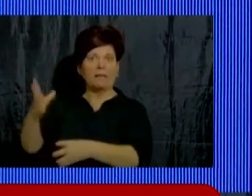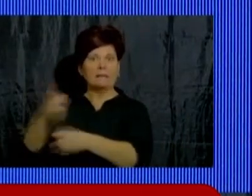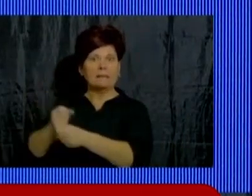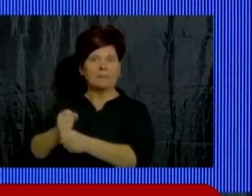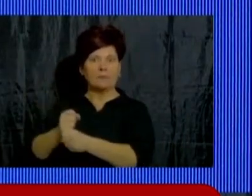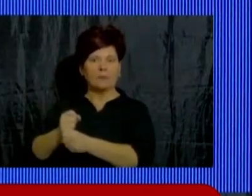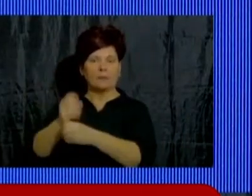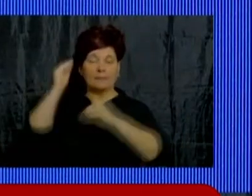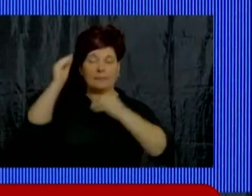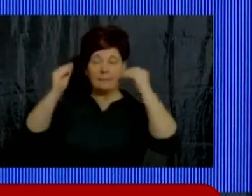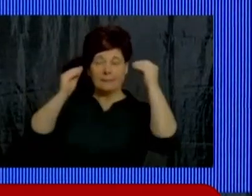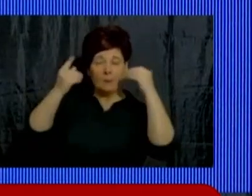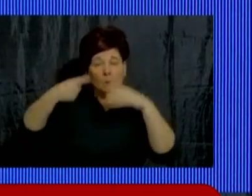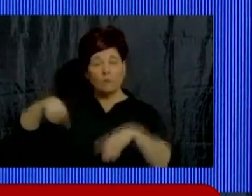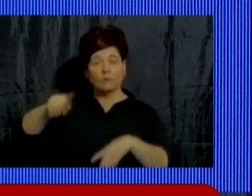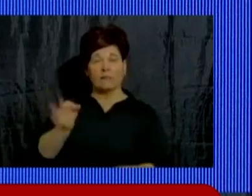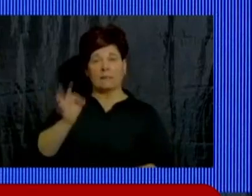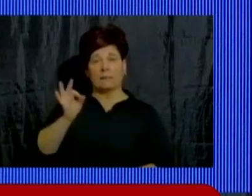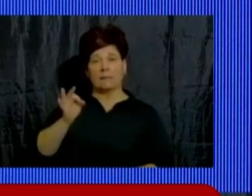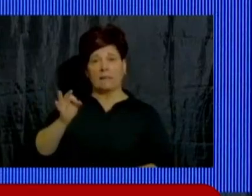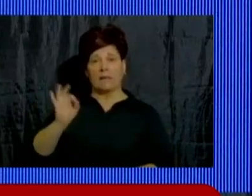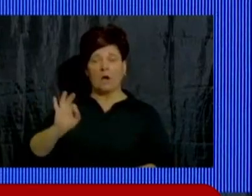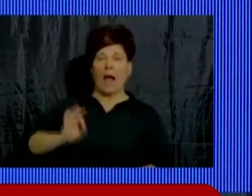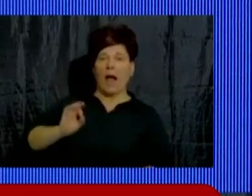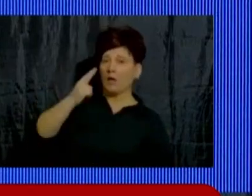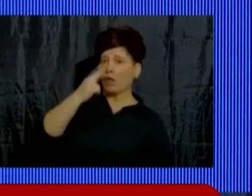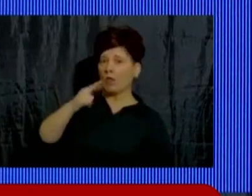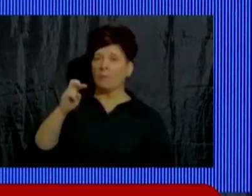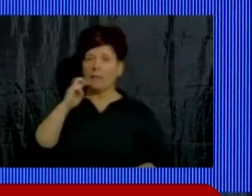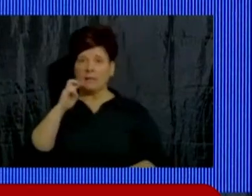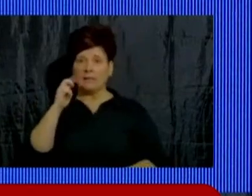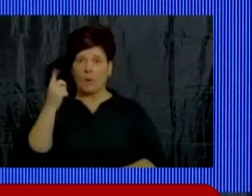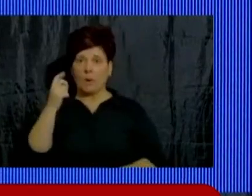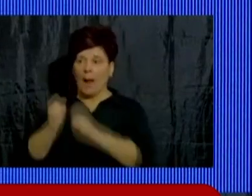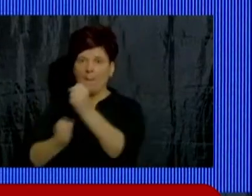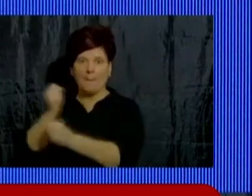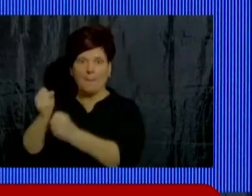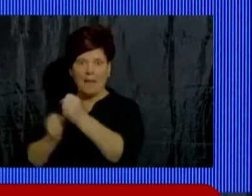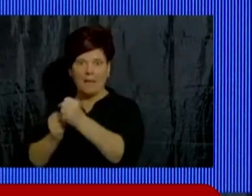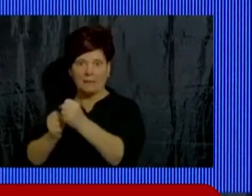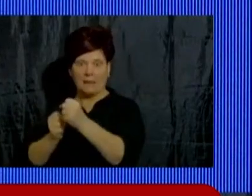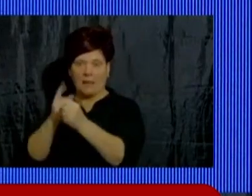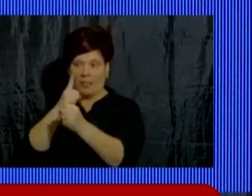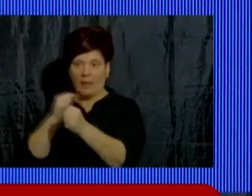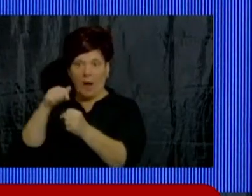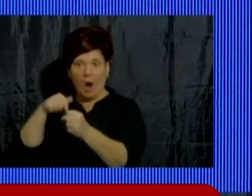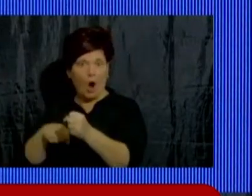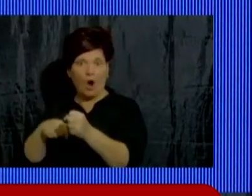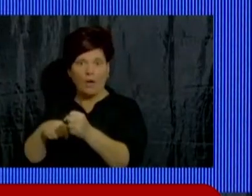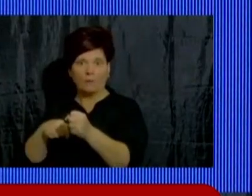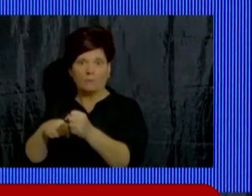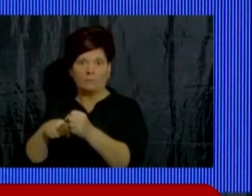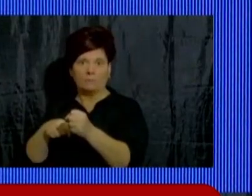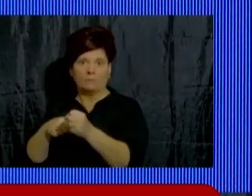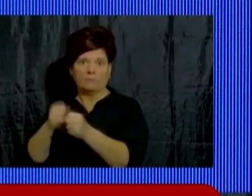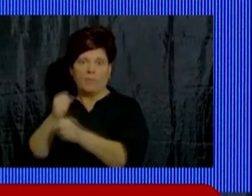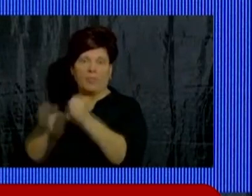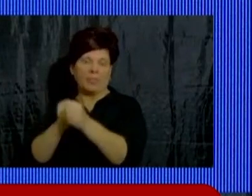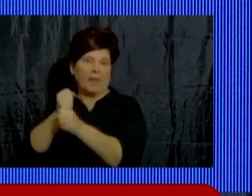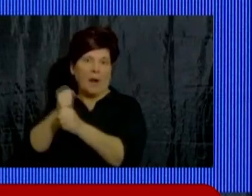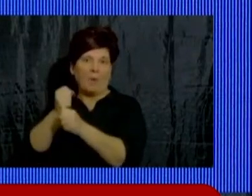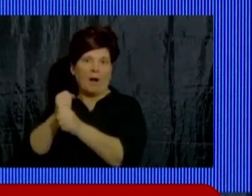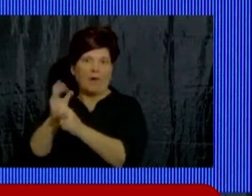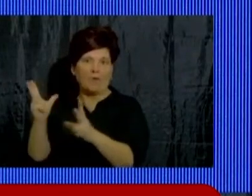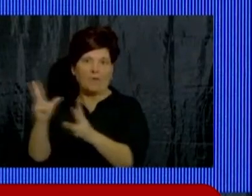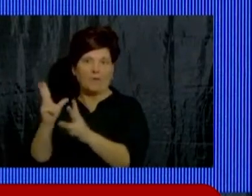preocupaciones. Como saben heredamos en 2019 el servicio de una empresa que hoy deja de operar en la ciudad. Luego de una